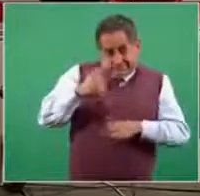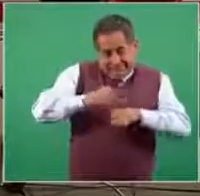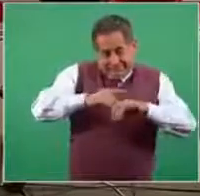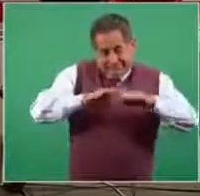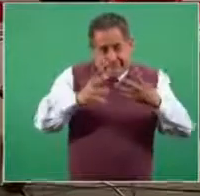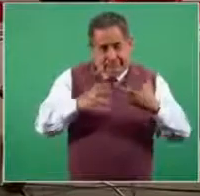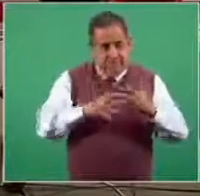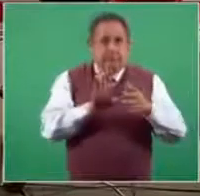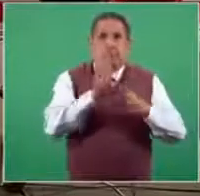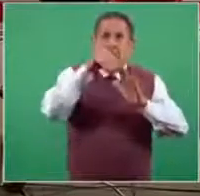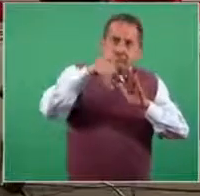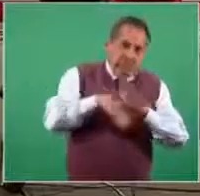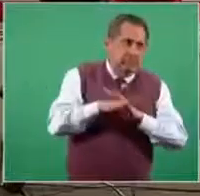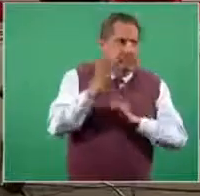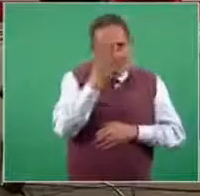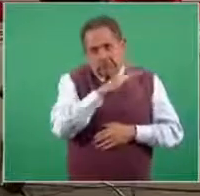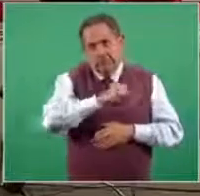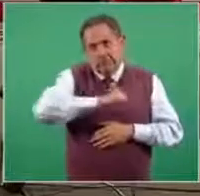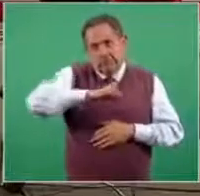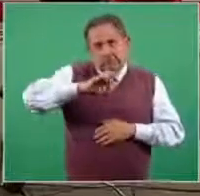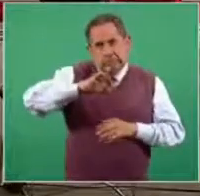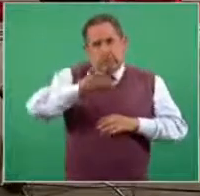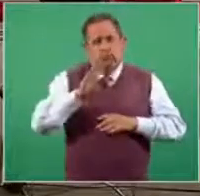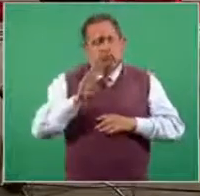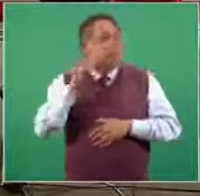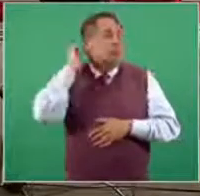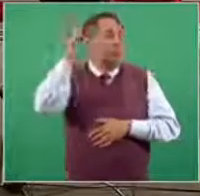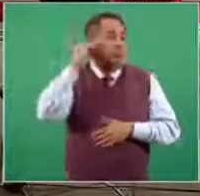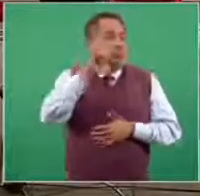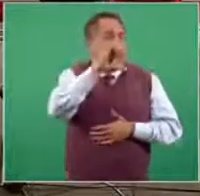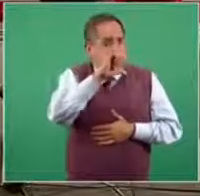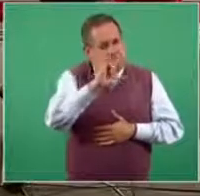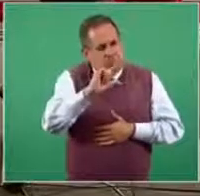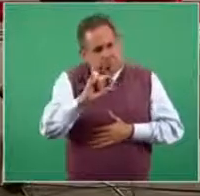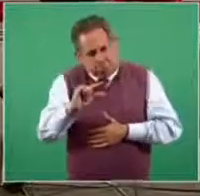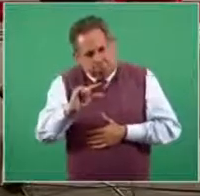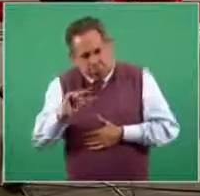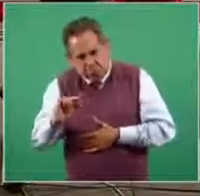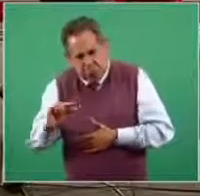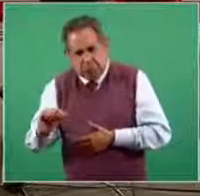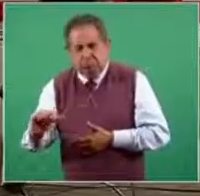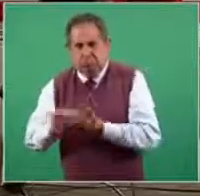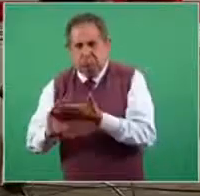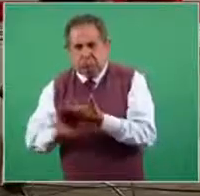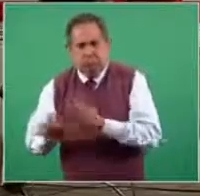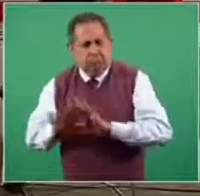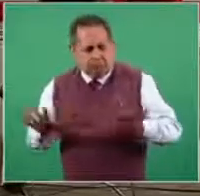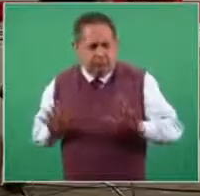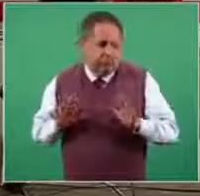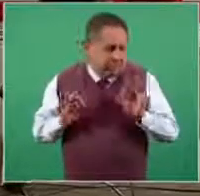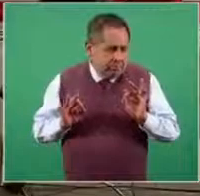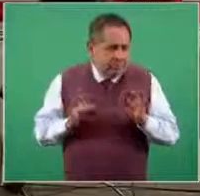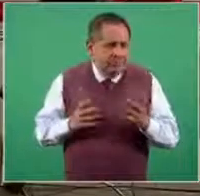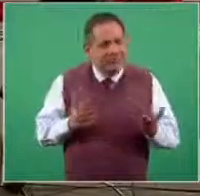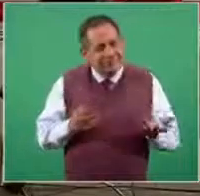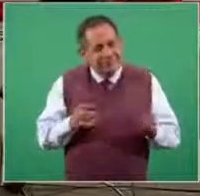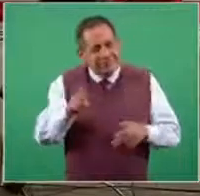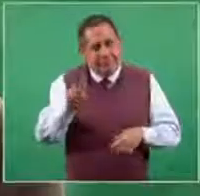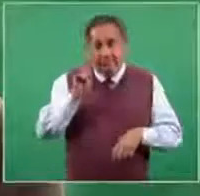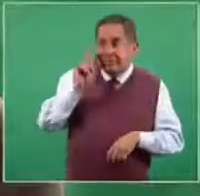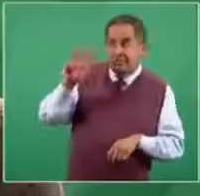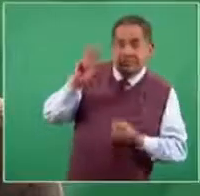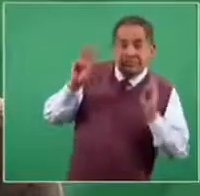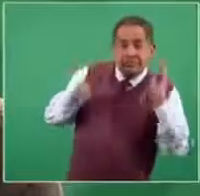reducciones, aumentos y reducciones, sino sólo tuviera reducciones. Basta mirar al mundo para darse cuenta